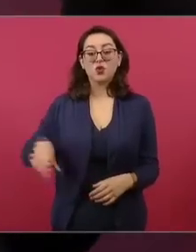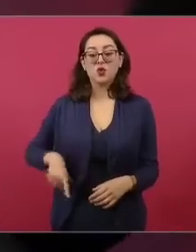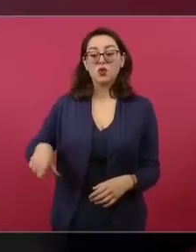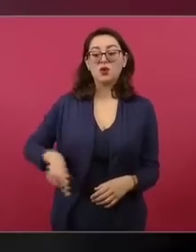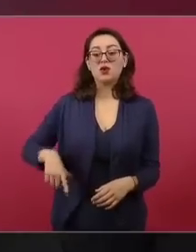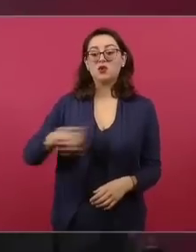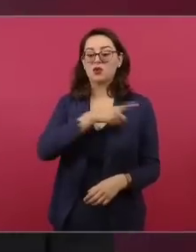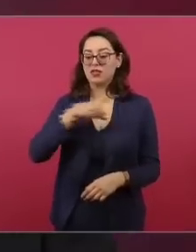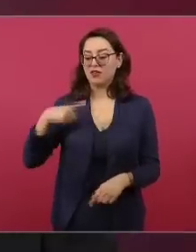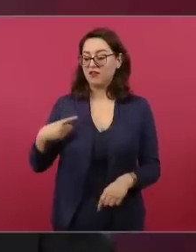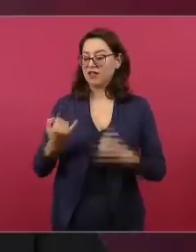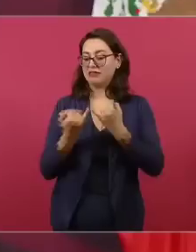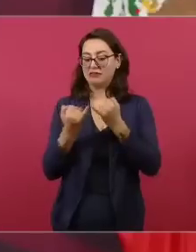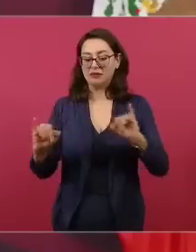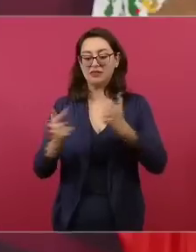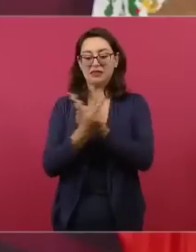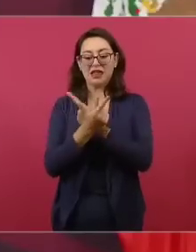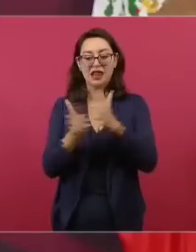representar a todos.